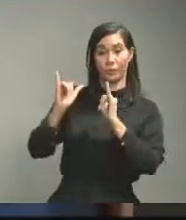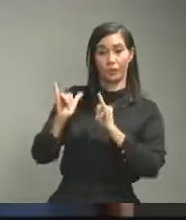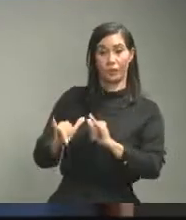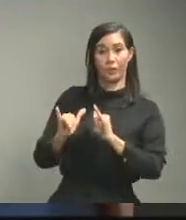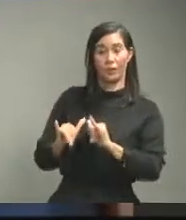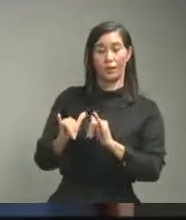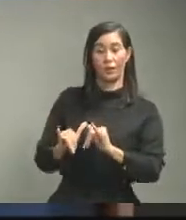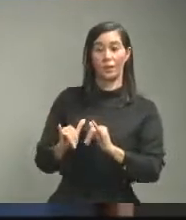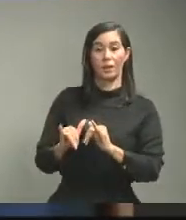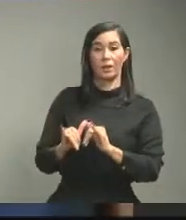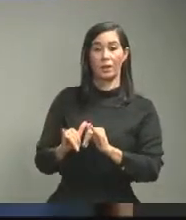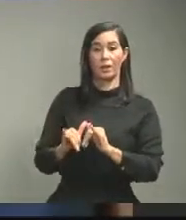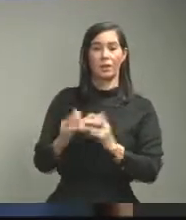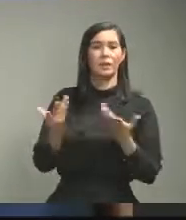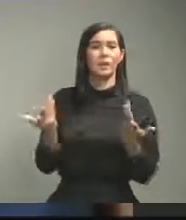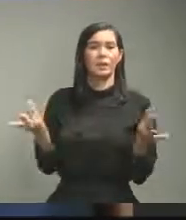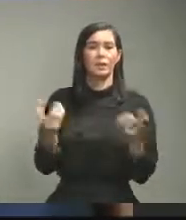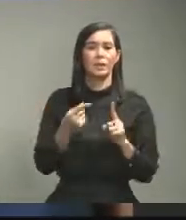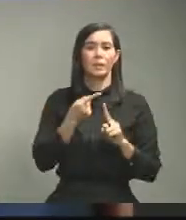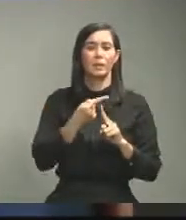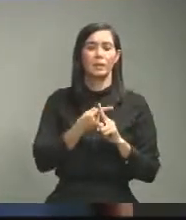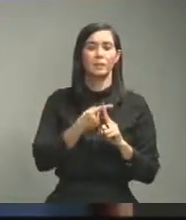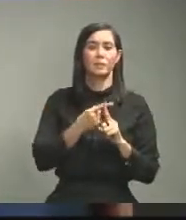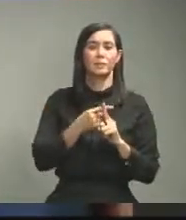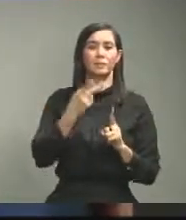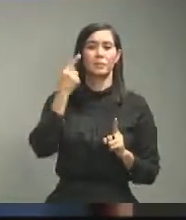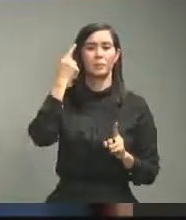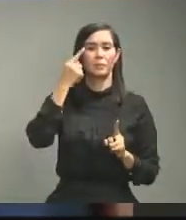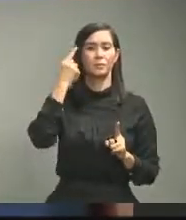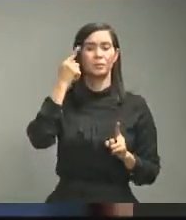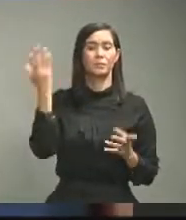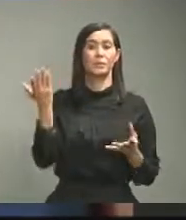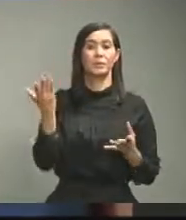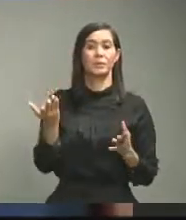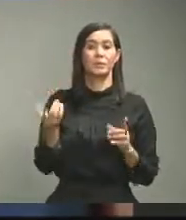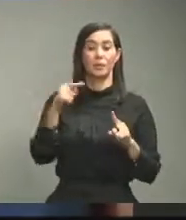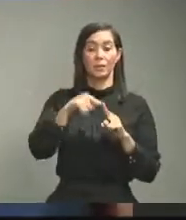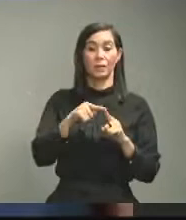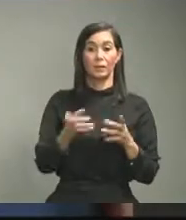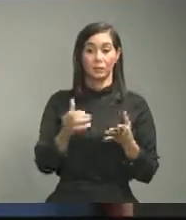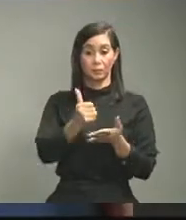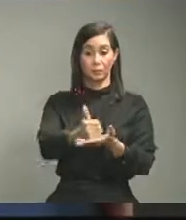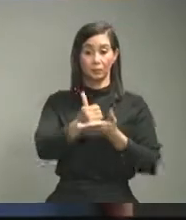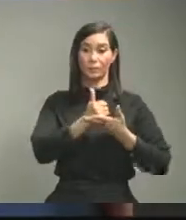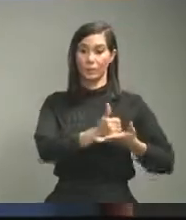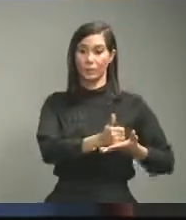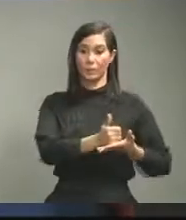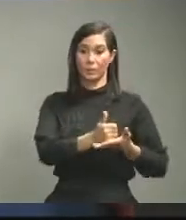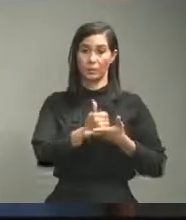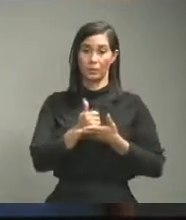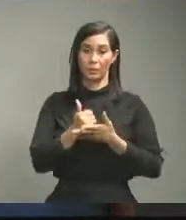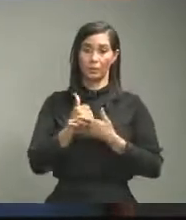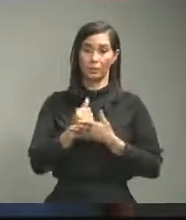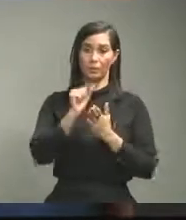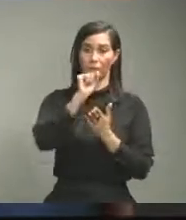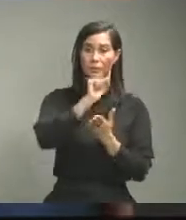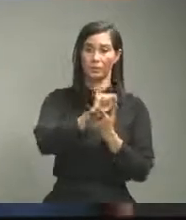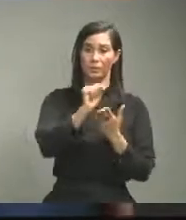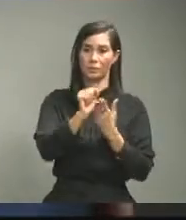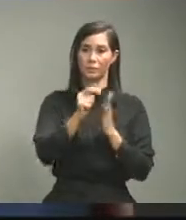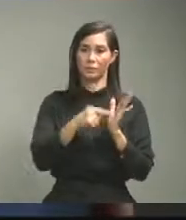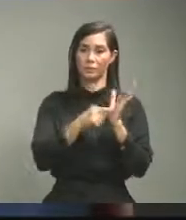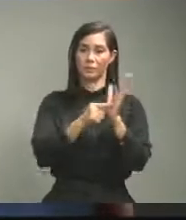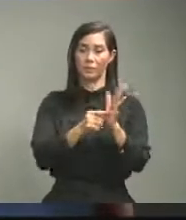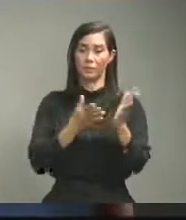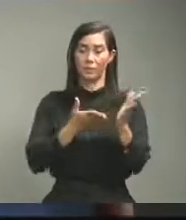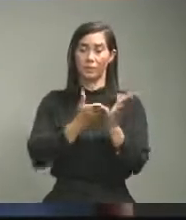¿qué tan positivas desde su punto de vista ha sido y qué tanto han ayudado dadas las situaciones que se presentan